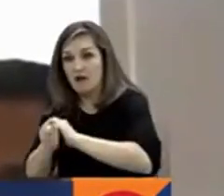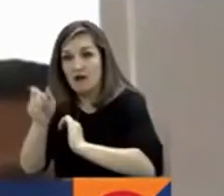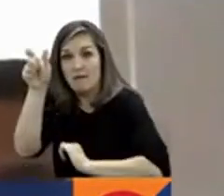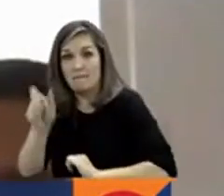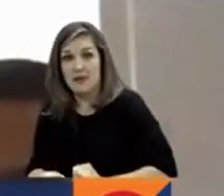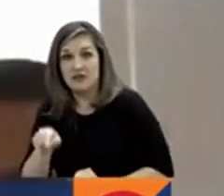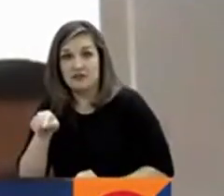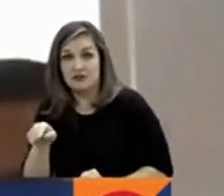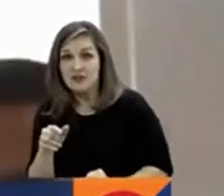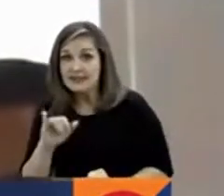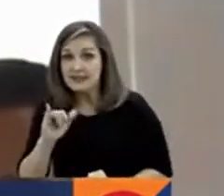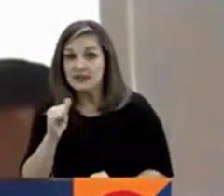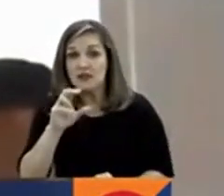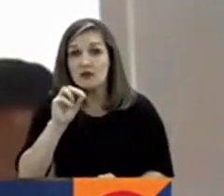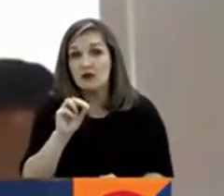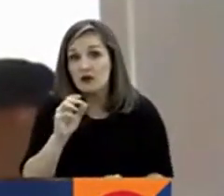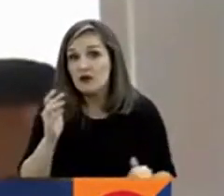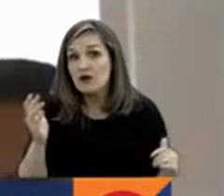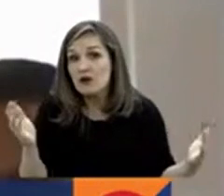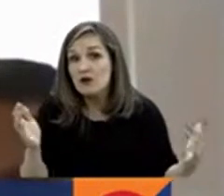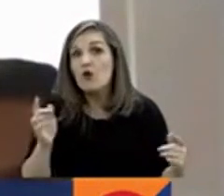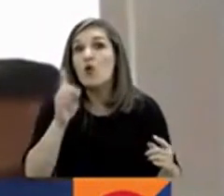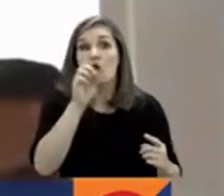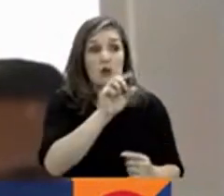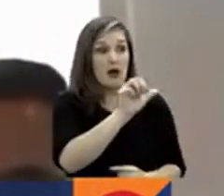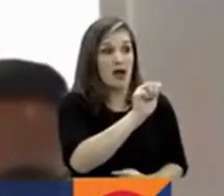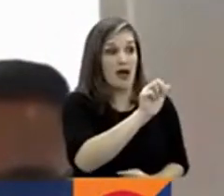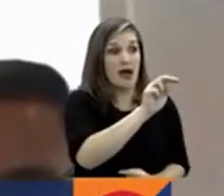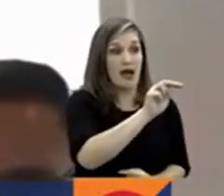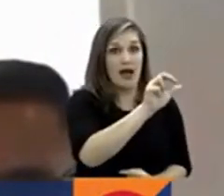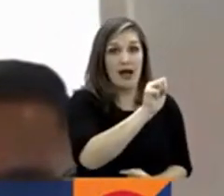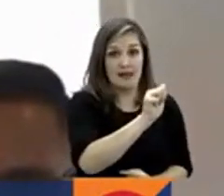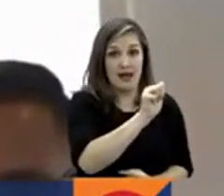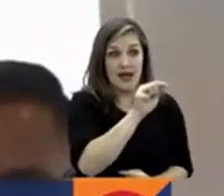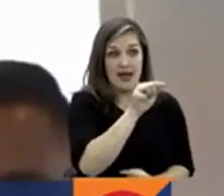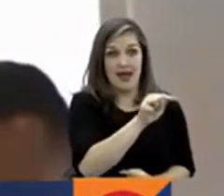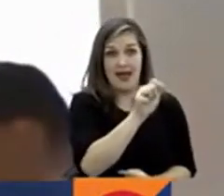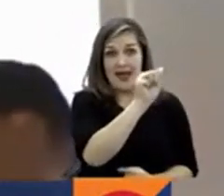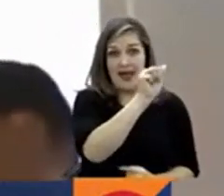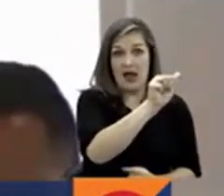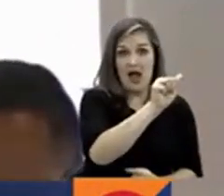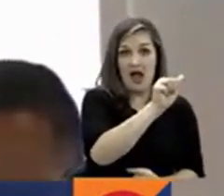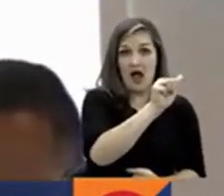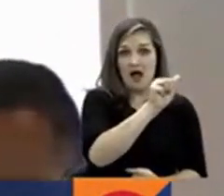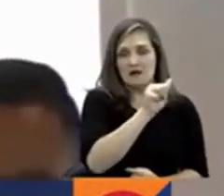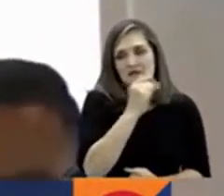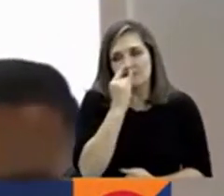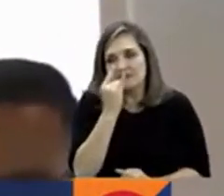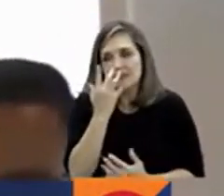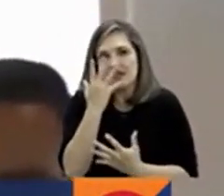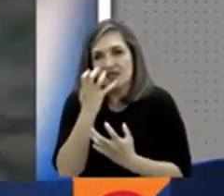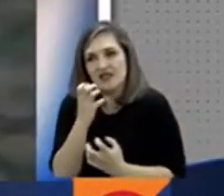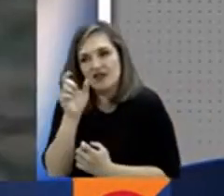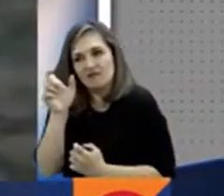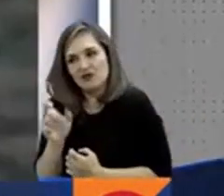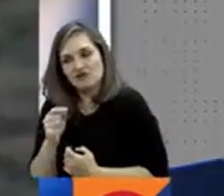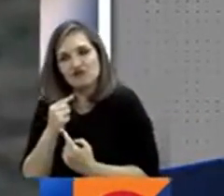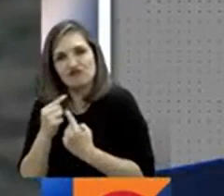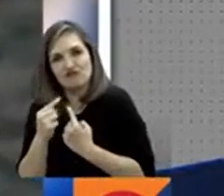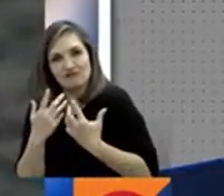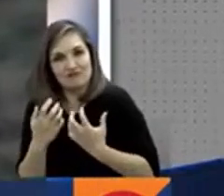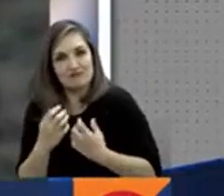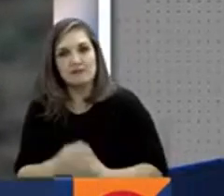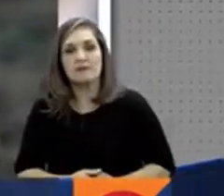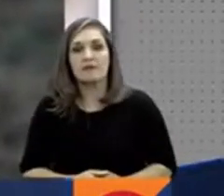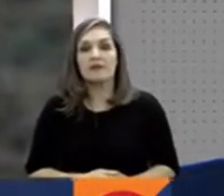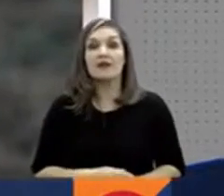sentimental, ya que la señora Ana Catalina Noguera tenía intereses emocionales por la persona que les menciona. A Noguera,